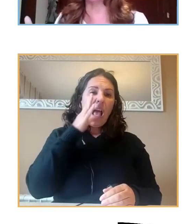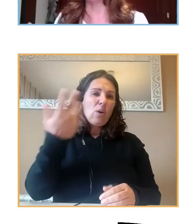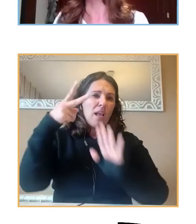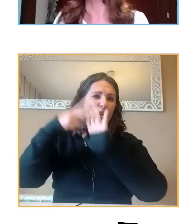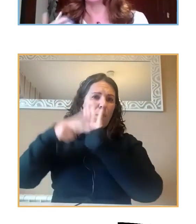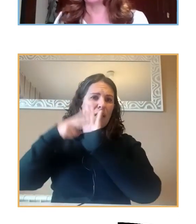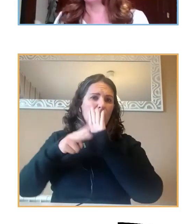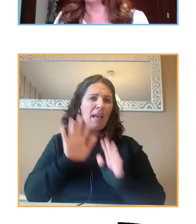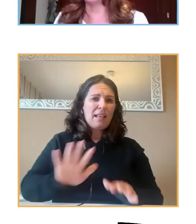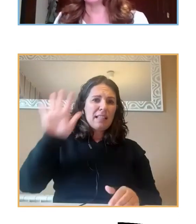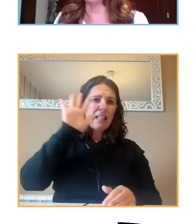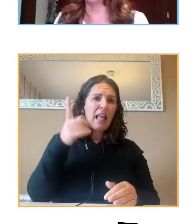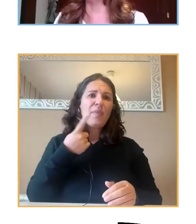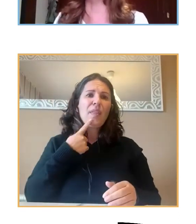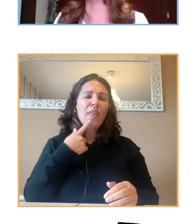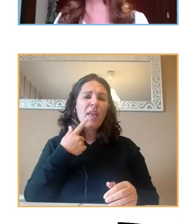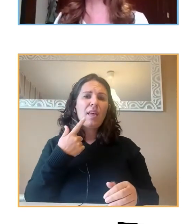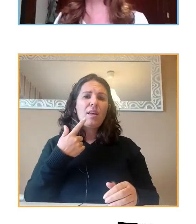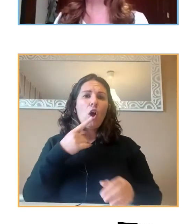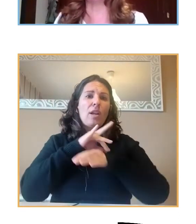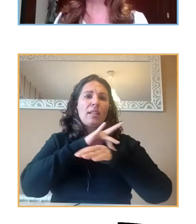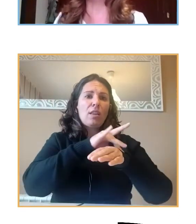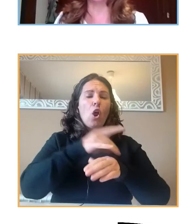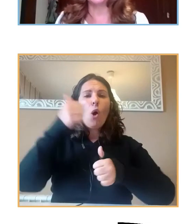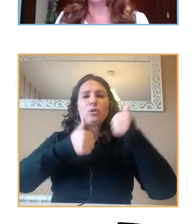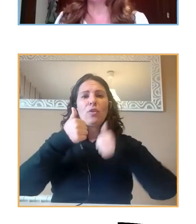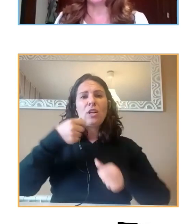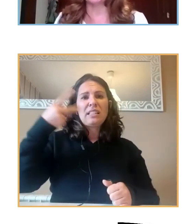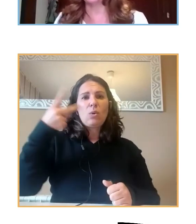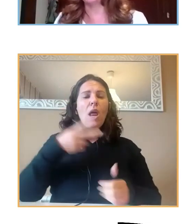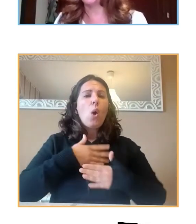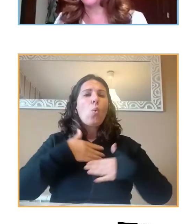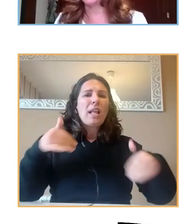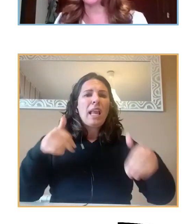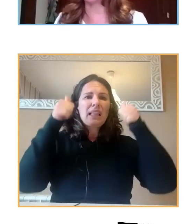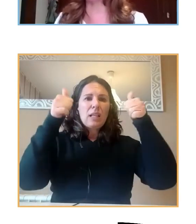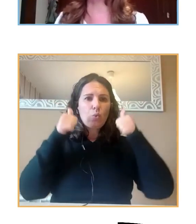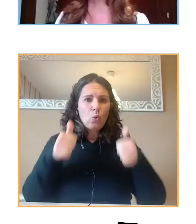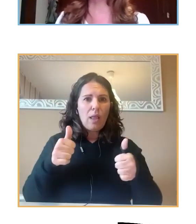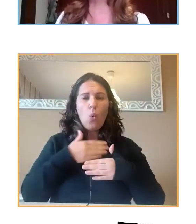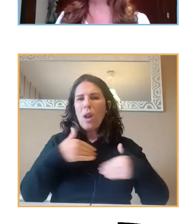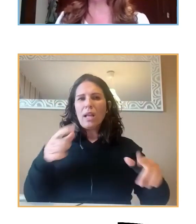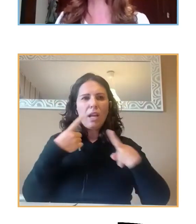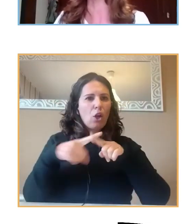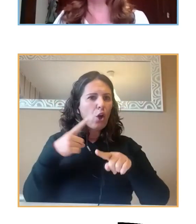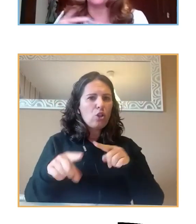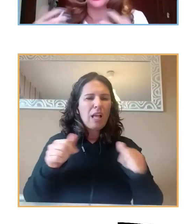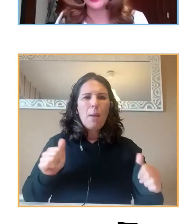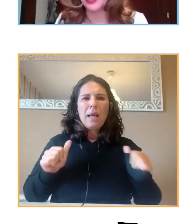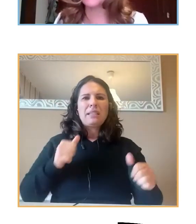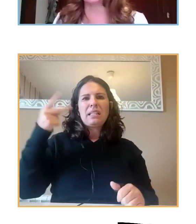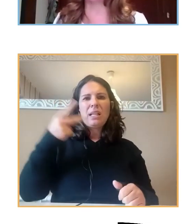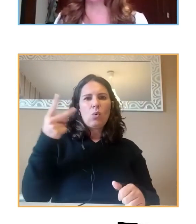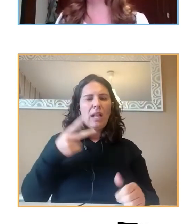estatal por la que pueda acceder a posiciones de secundaria cualquier titulado en cualquier cosa con el máster en secundaria de